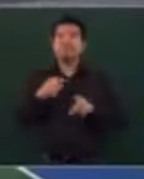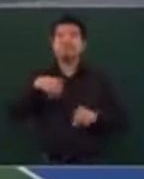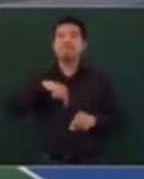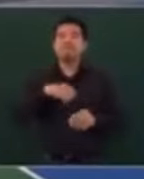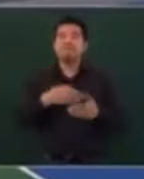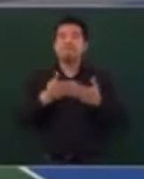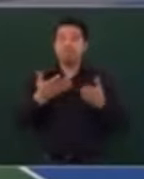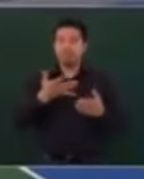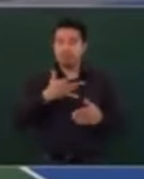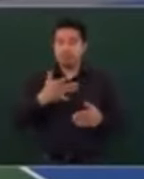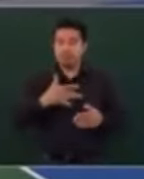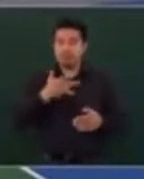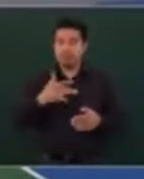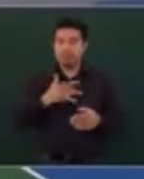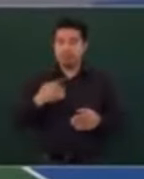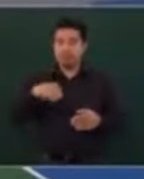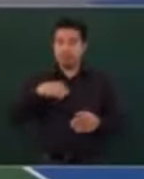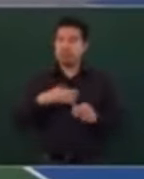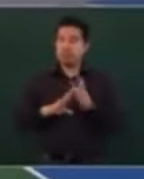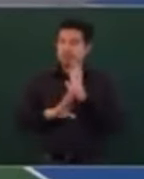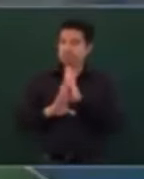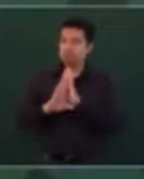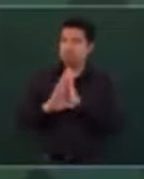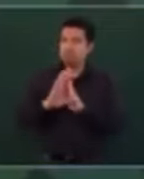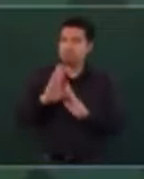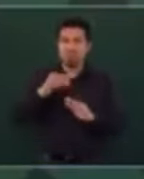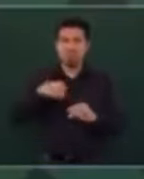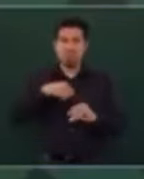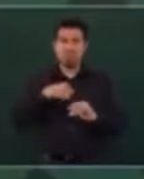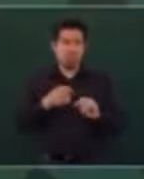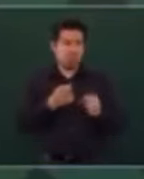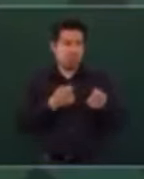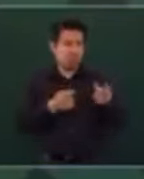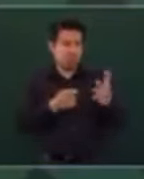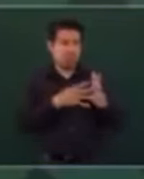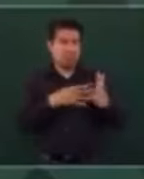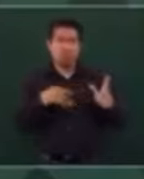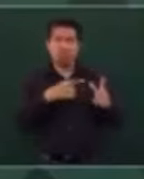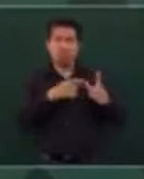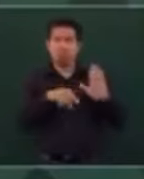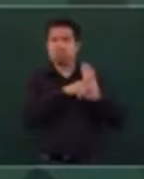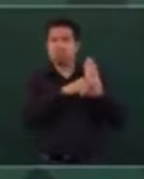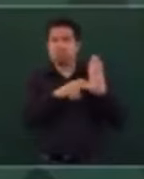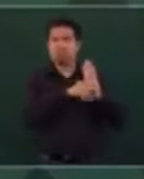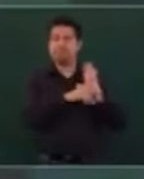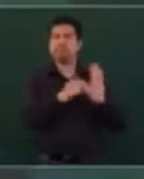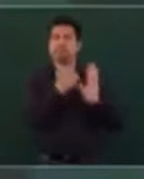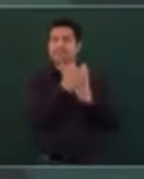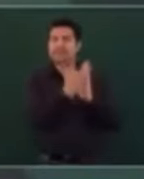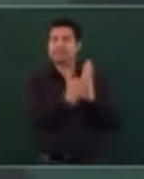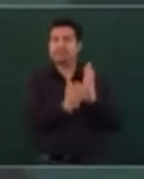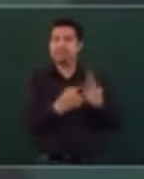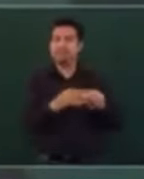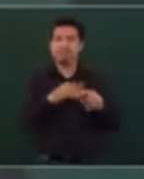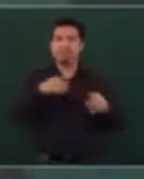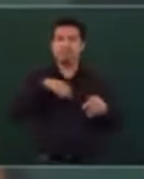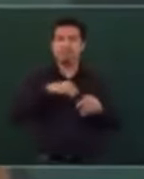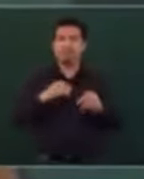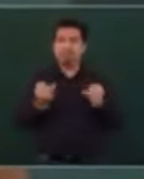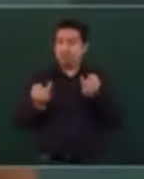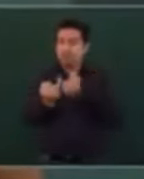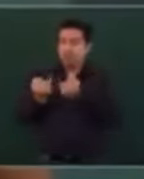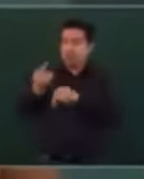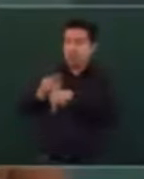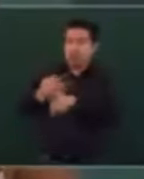cada vez son menos. Hemos avanzado muchísimo en el camino por la lucha por la igualdad. Y no es